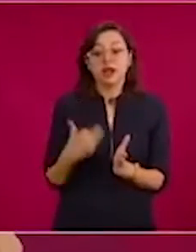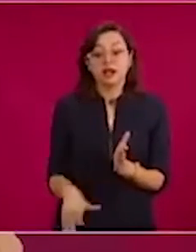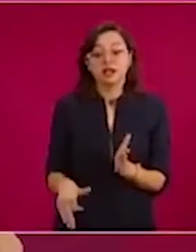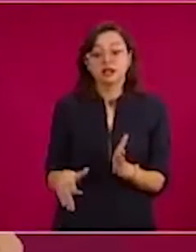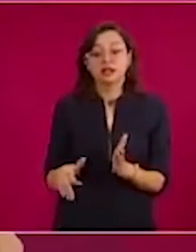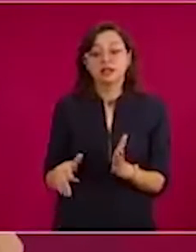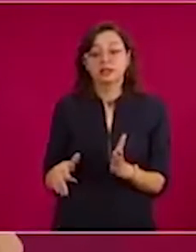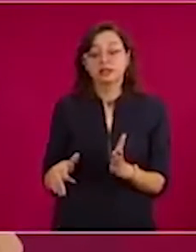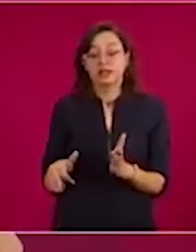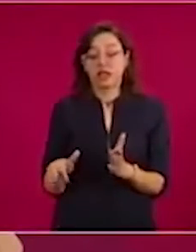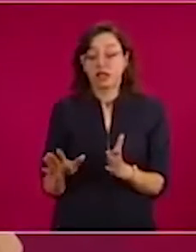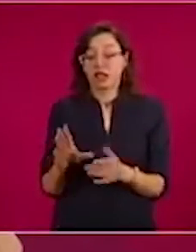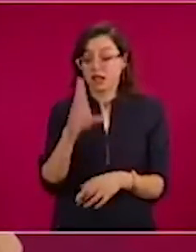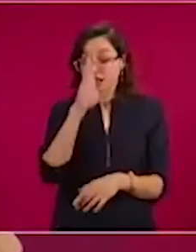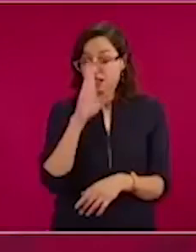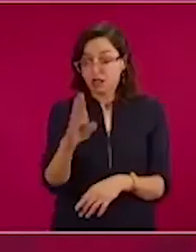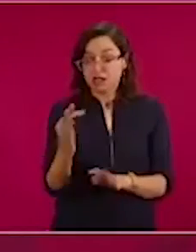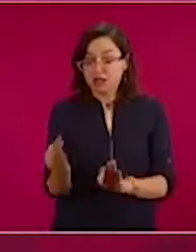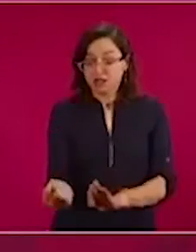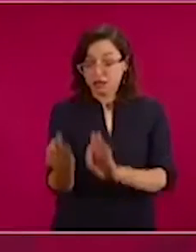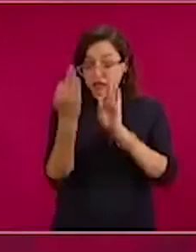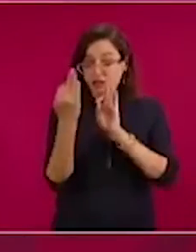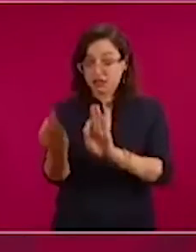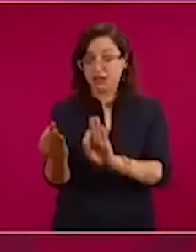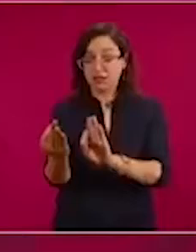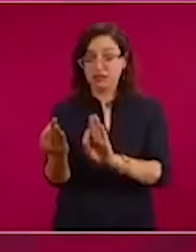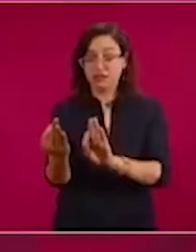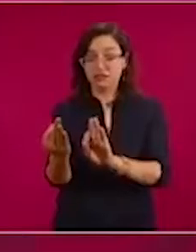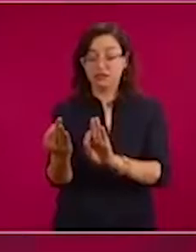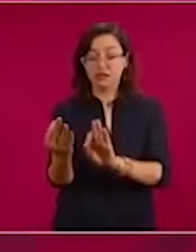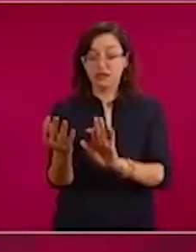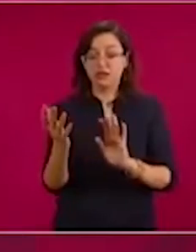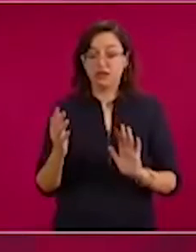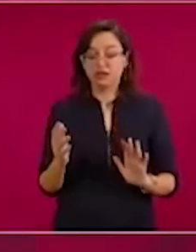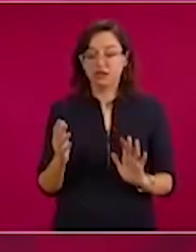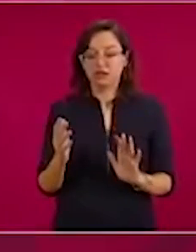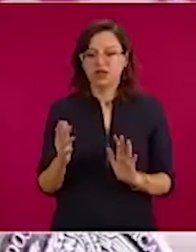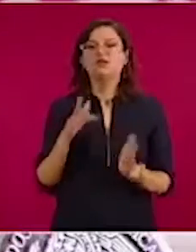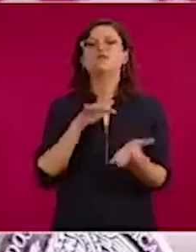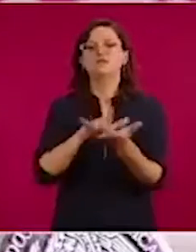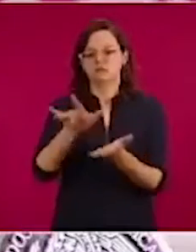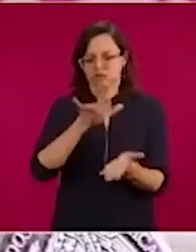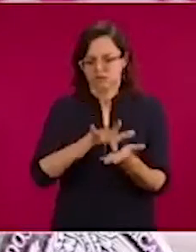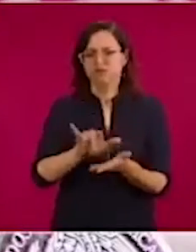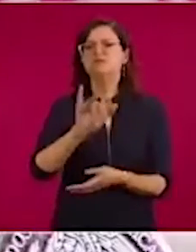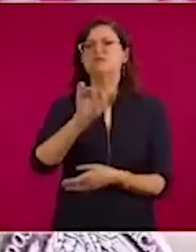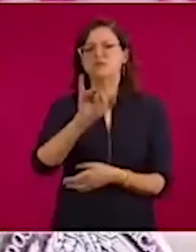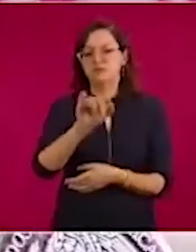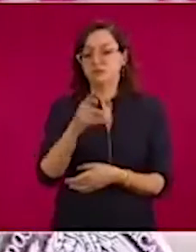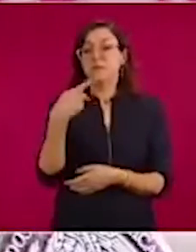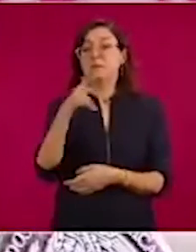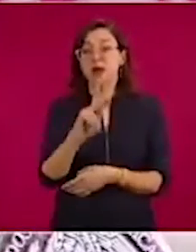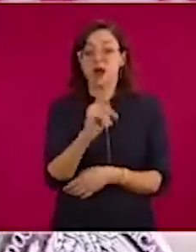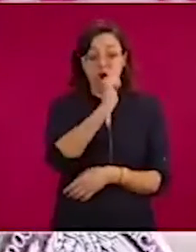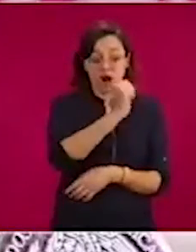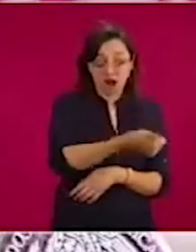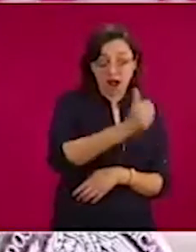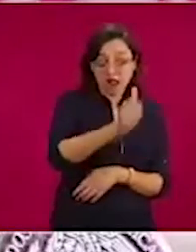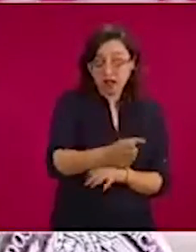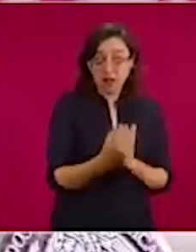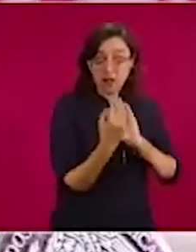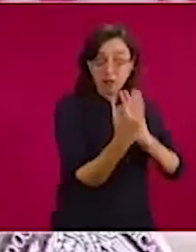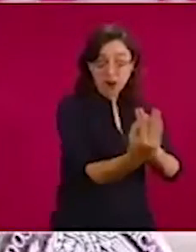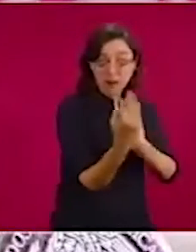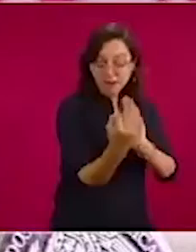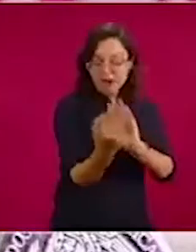Ya no se podía cerrar la frontera por completo porque existe un nivel de integración que hace indispensable que mantenga abierta la frontera. En su